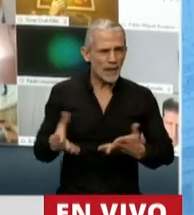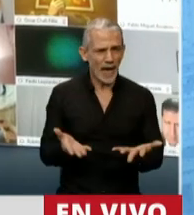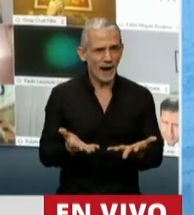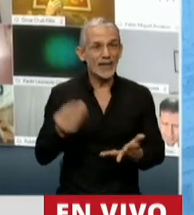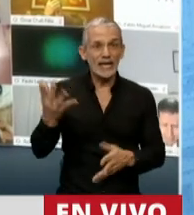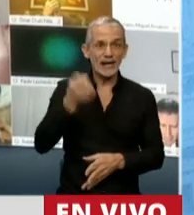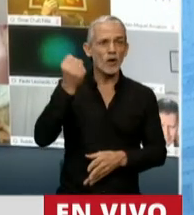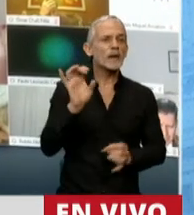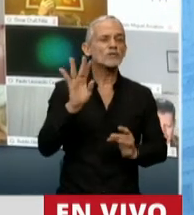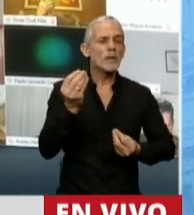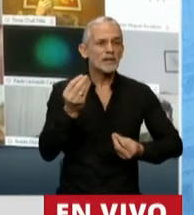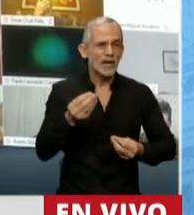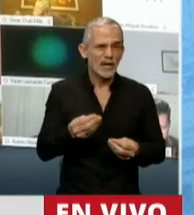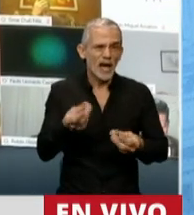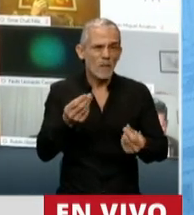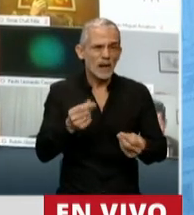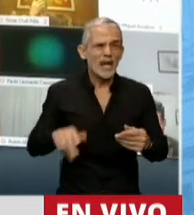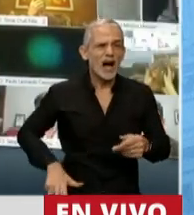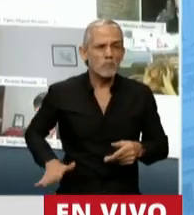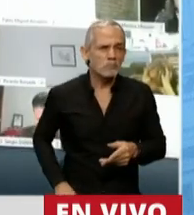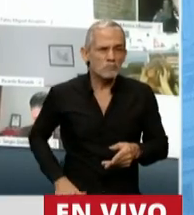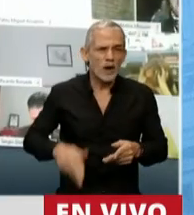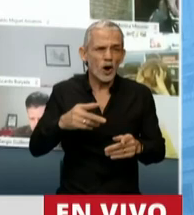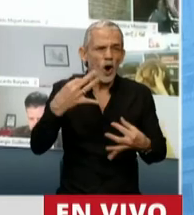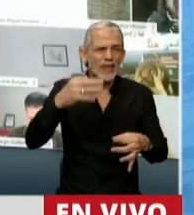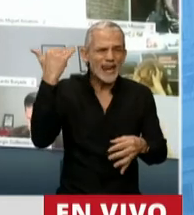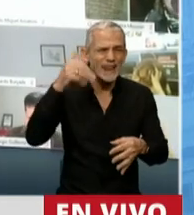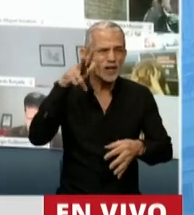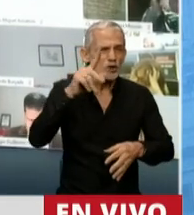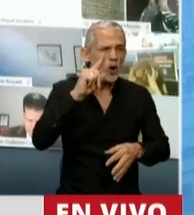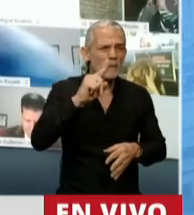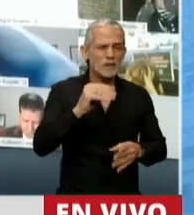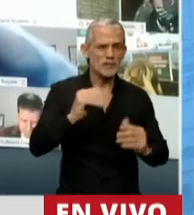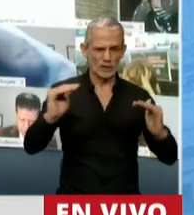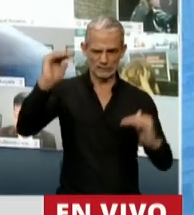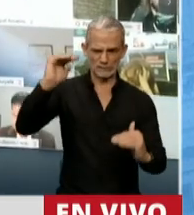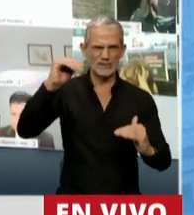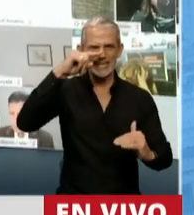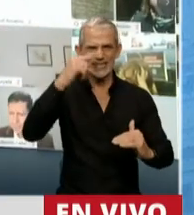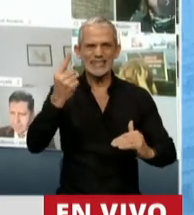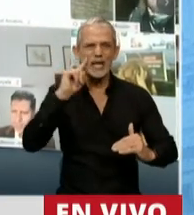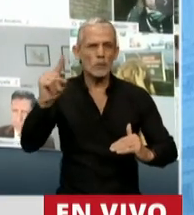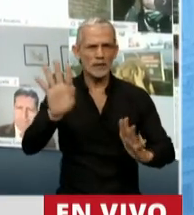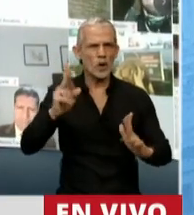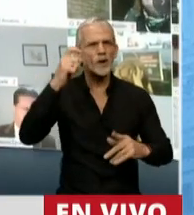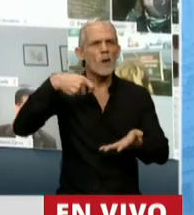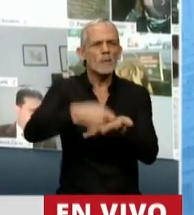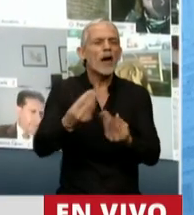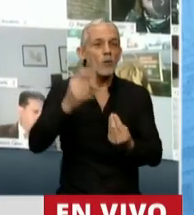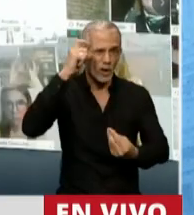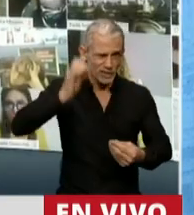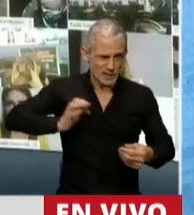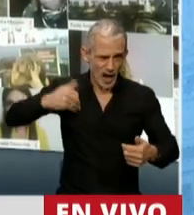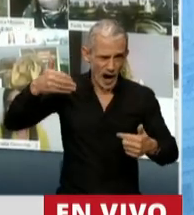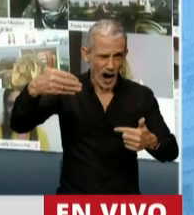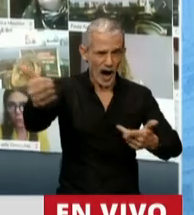recuperar el capital original de 8.000 millones que en definitiva van a ser pagados en 10 años. Y, por